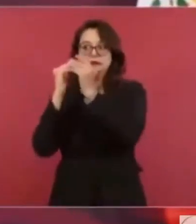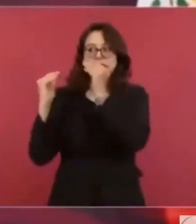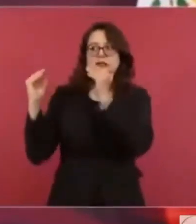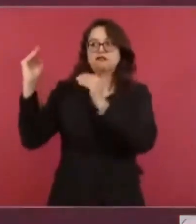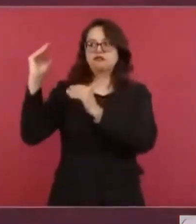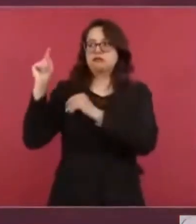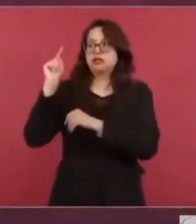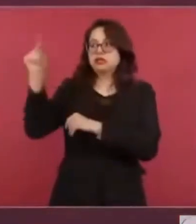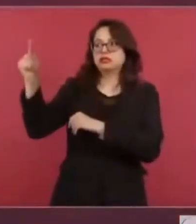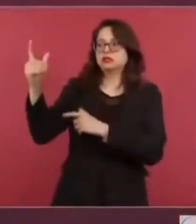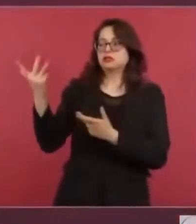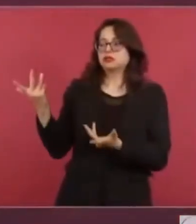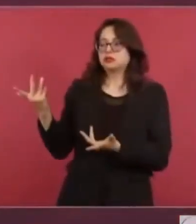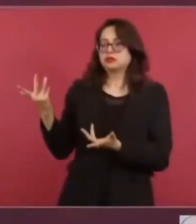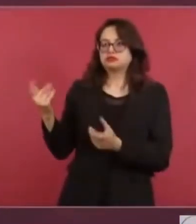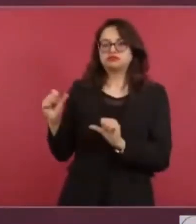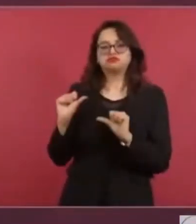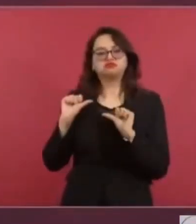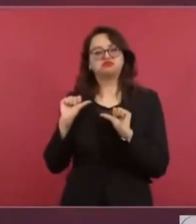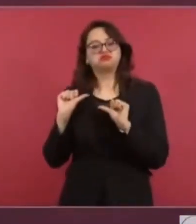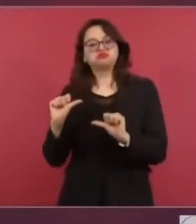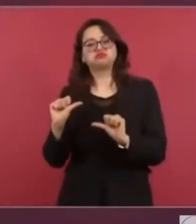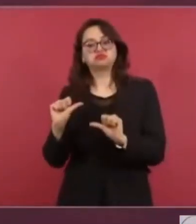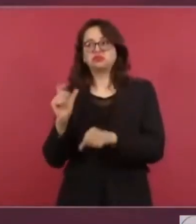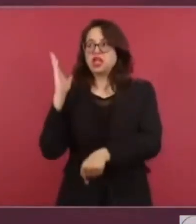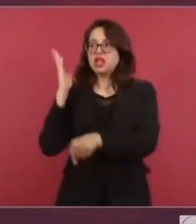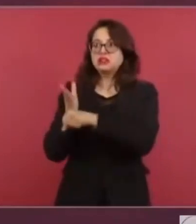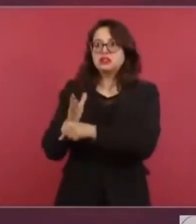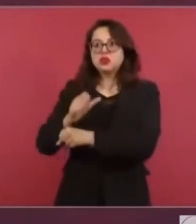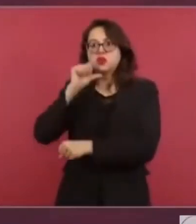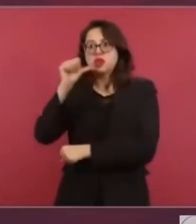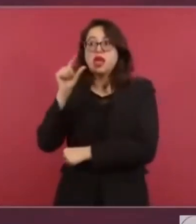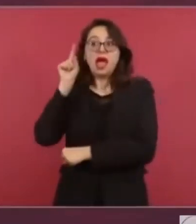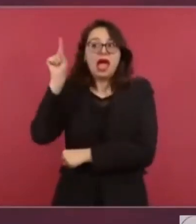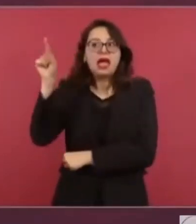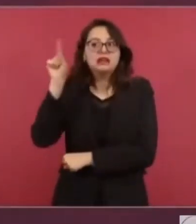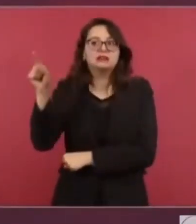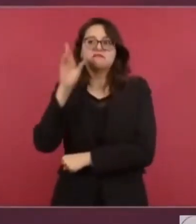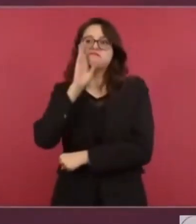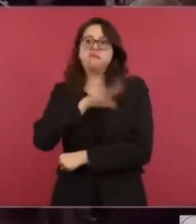de los de arriba, porque son los que dan el mal ejemplo.